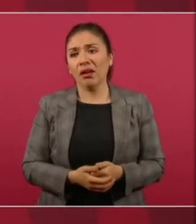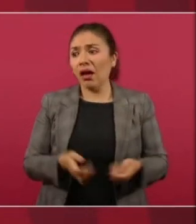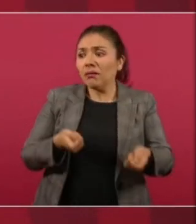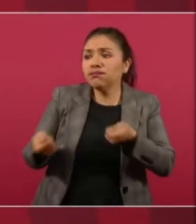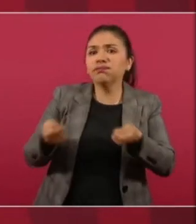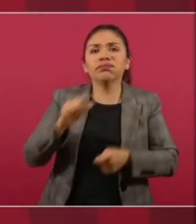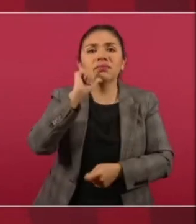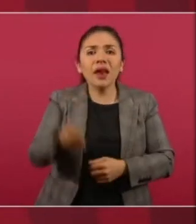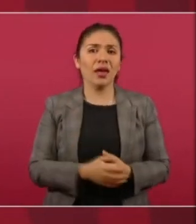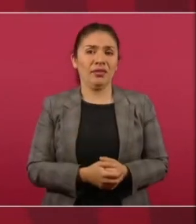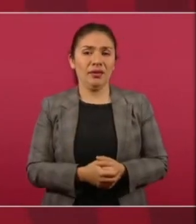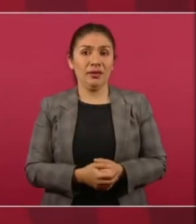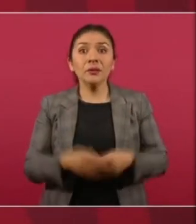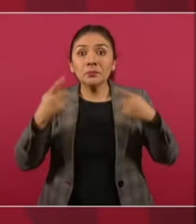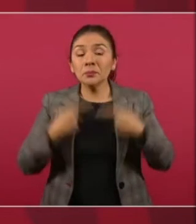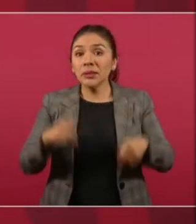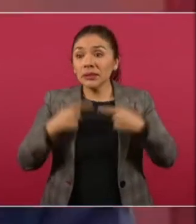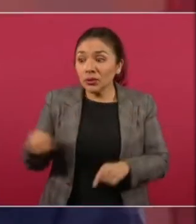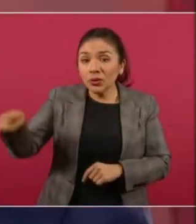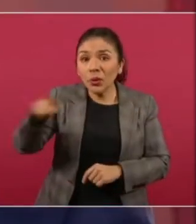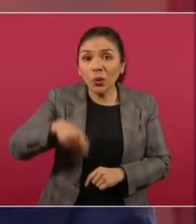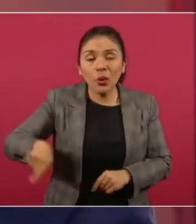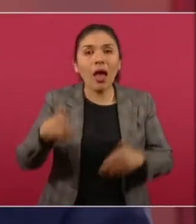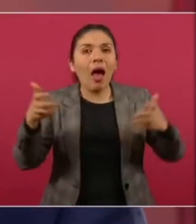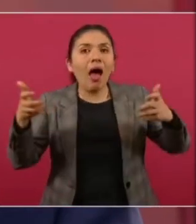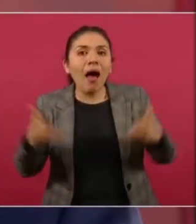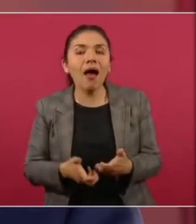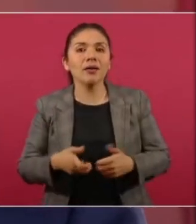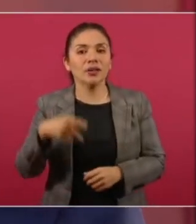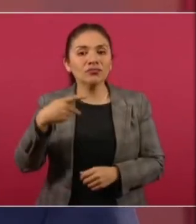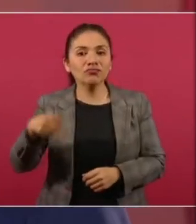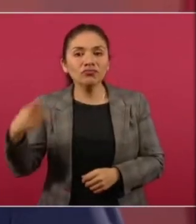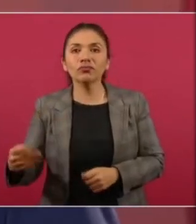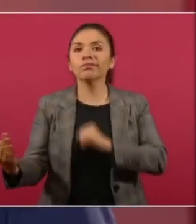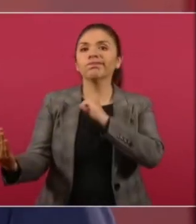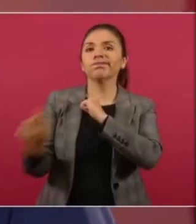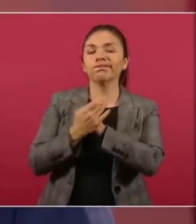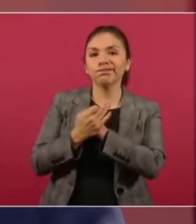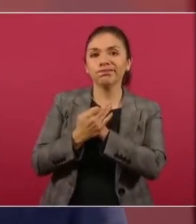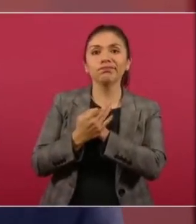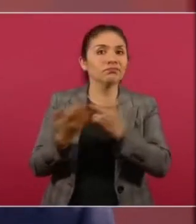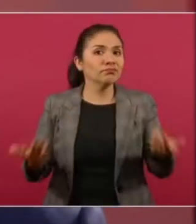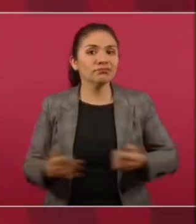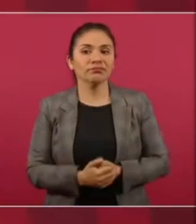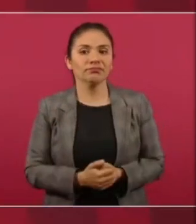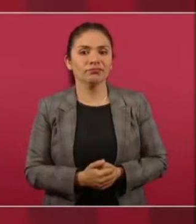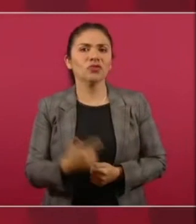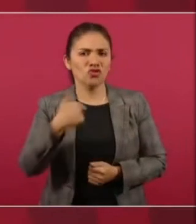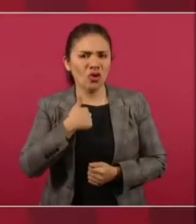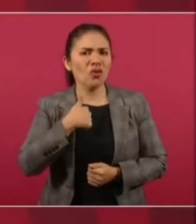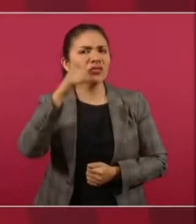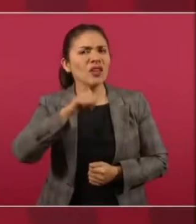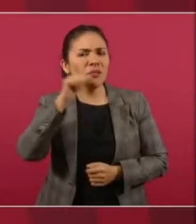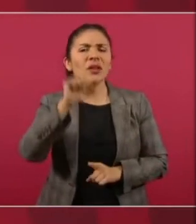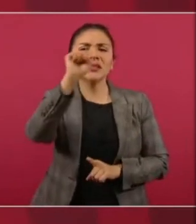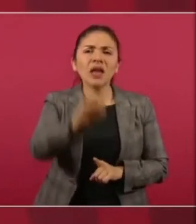La gente es la que nos está respaldando. Yo hago giras todos los